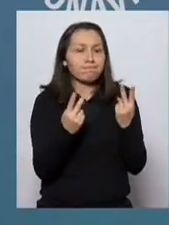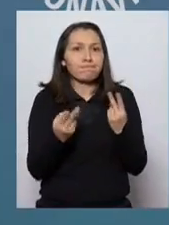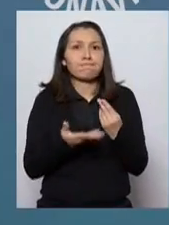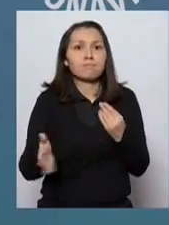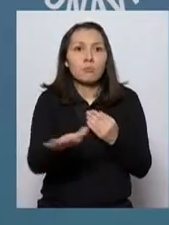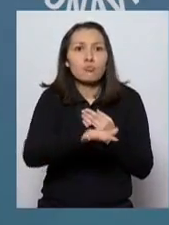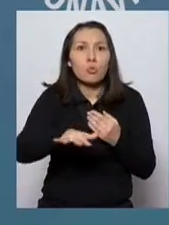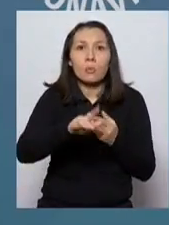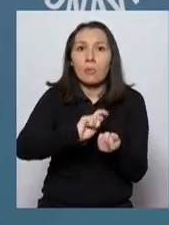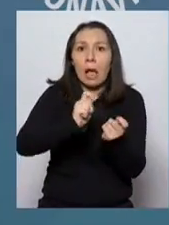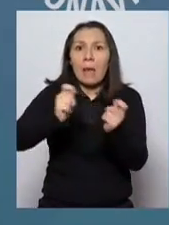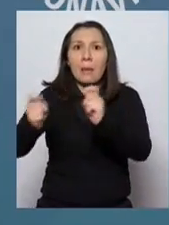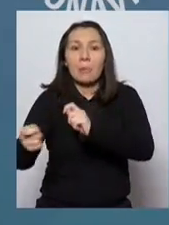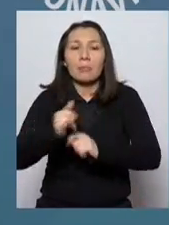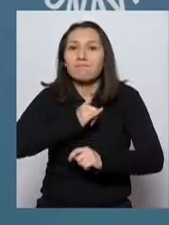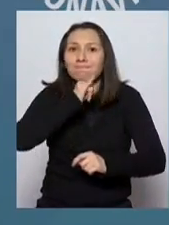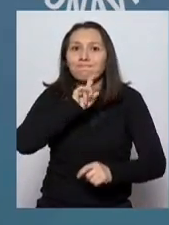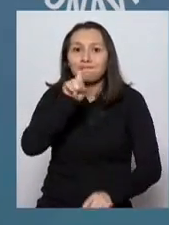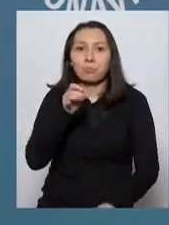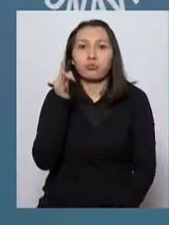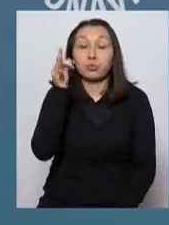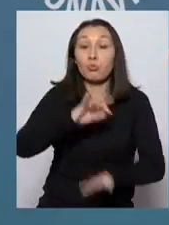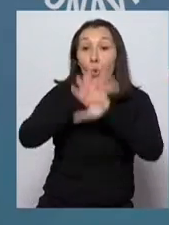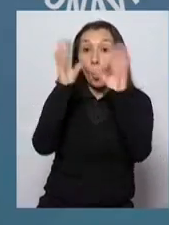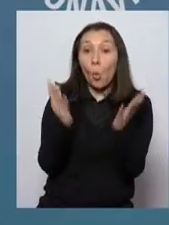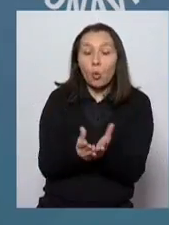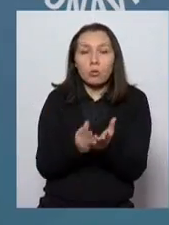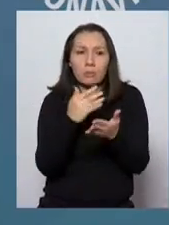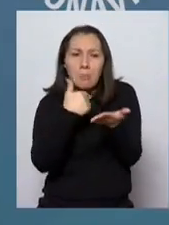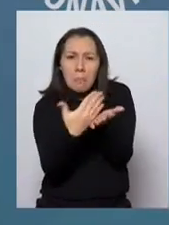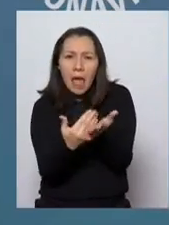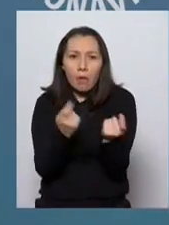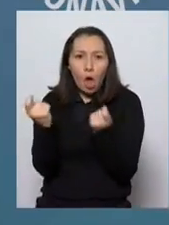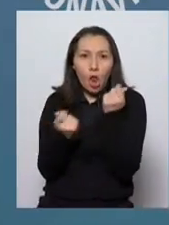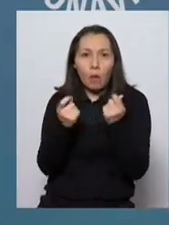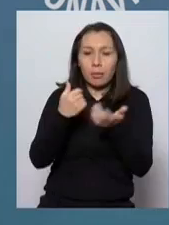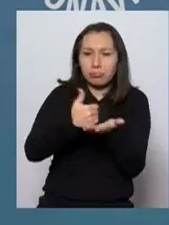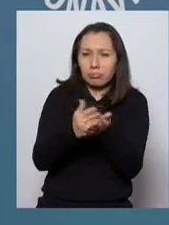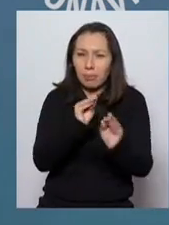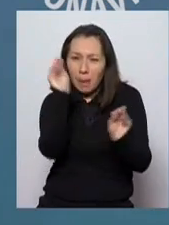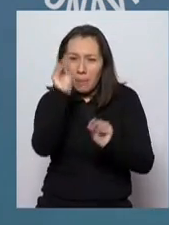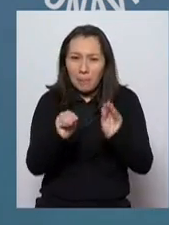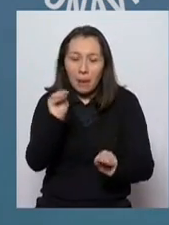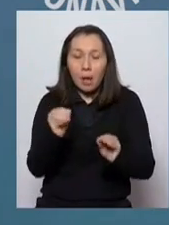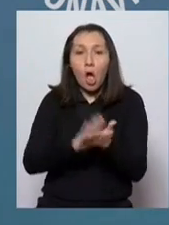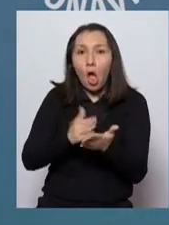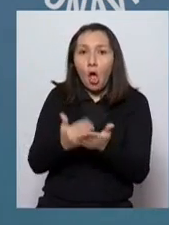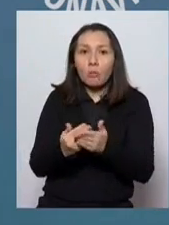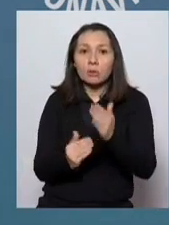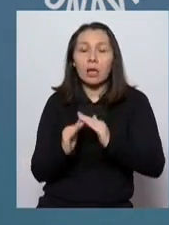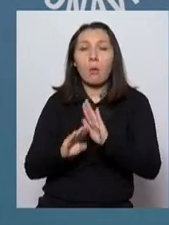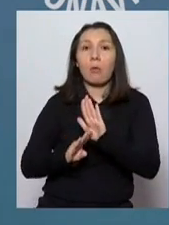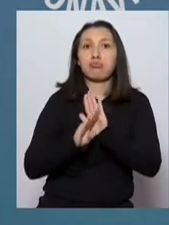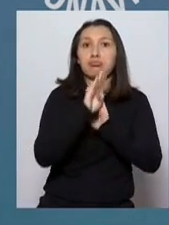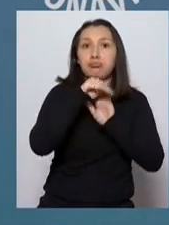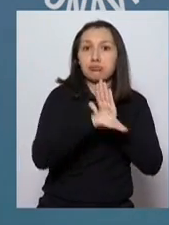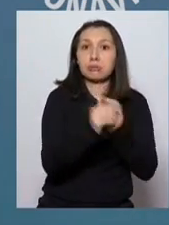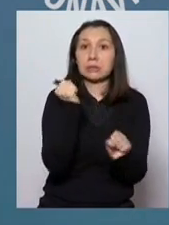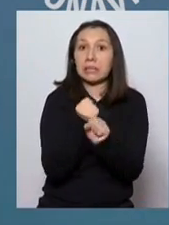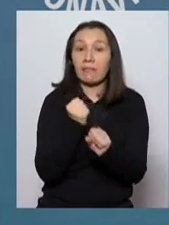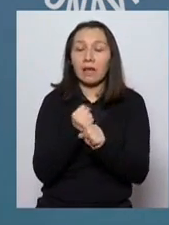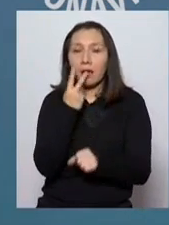resultados van cambiando. Y esa es la razón por la cual en todo el mundo las proyecciones económicas, tanto en materia de impacto en el crecimiento como en el empleo,